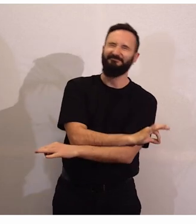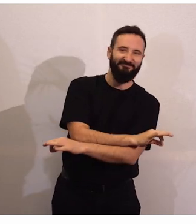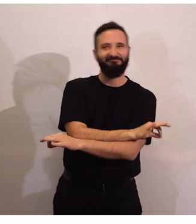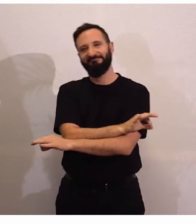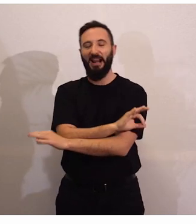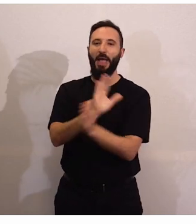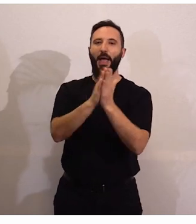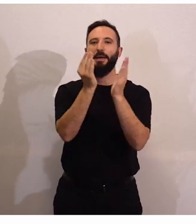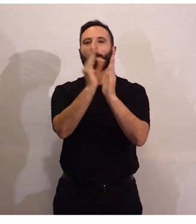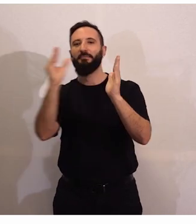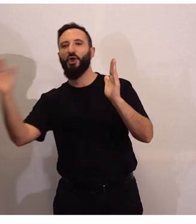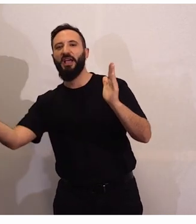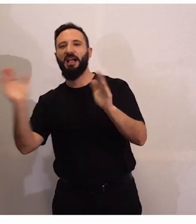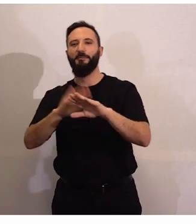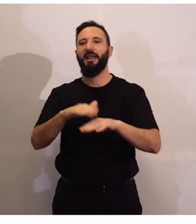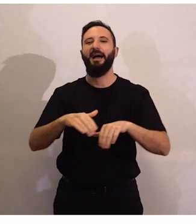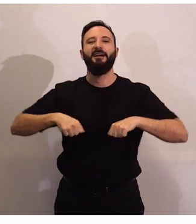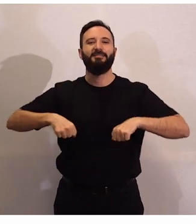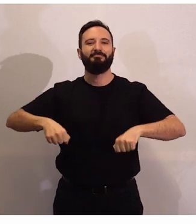¿Cómo es? Biblioteca, así, llevando libros.